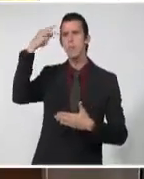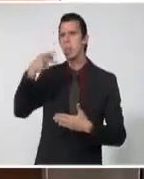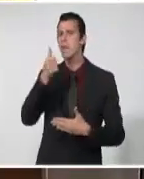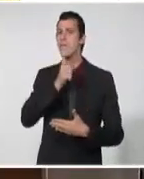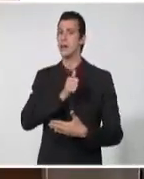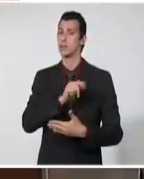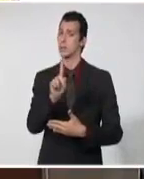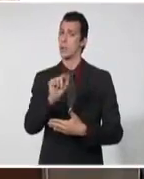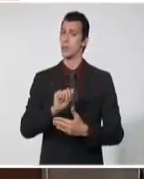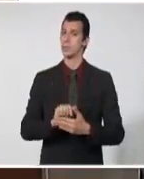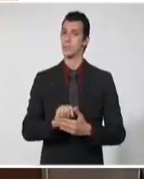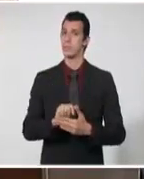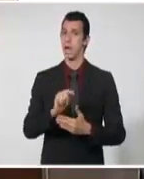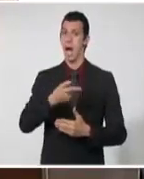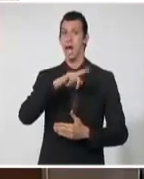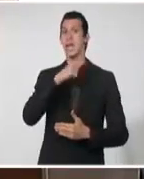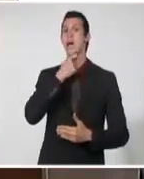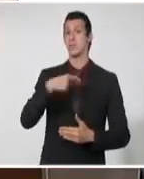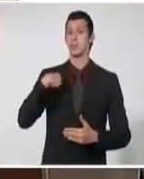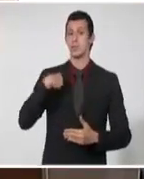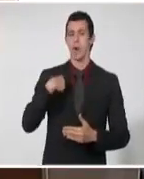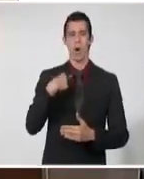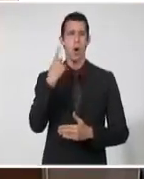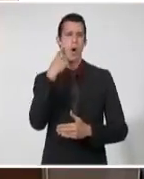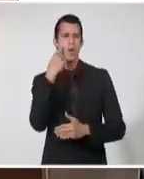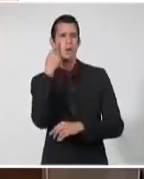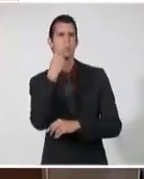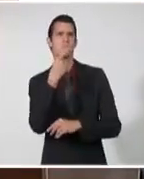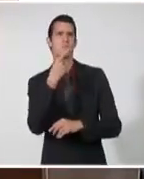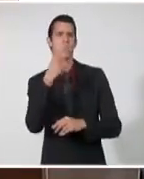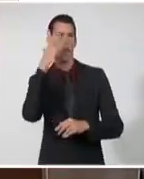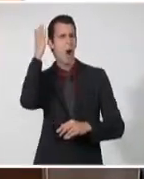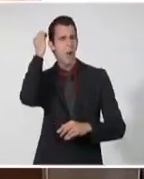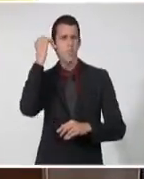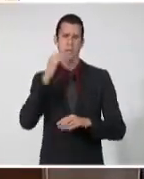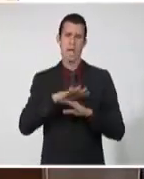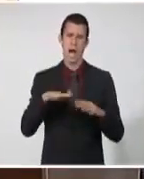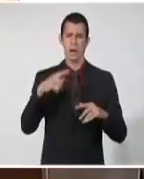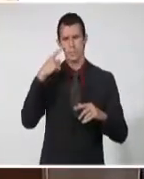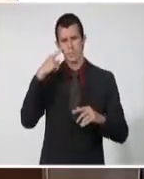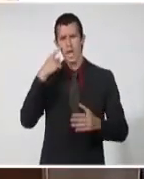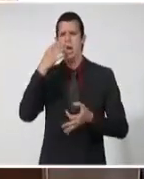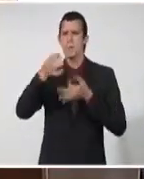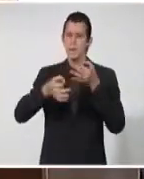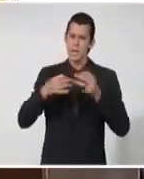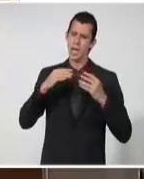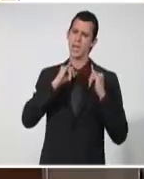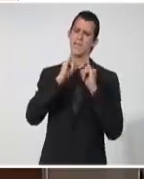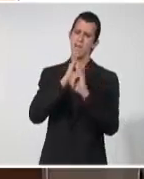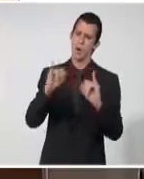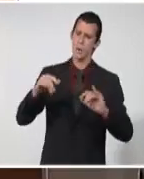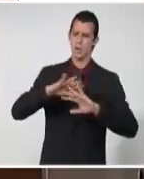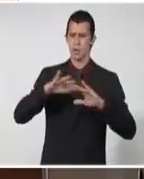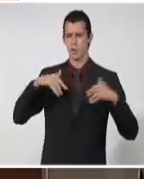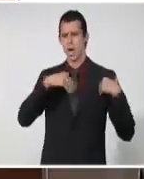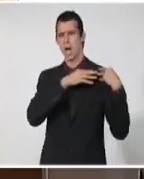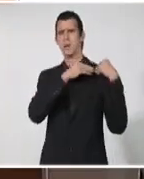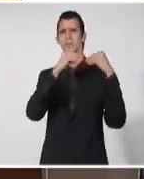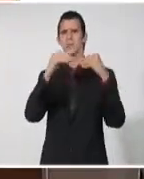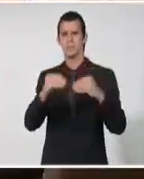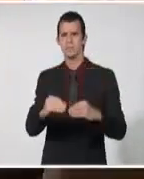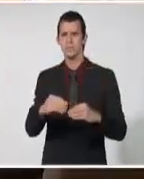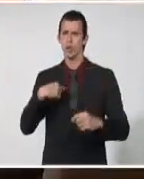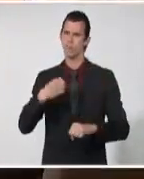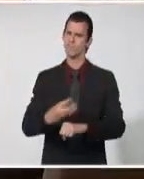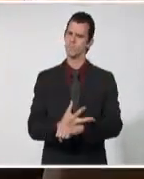lloré como una niña escuchando al general de ejército cuando se despedía, porque soy parte de una generación que creció al lado de ustedes